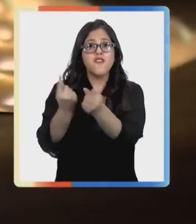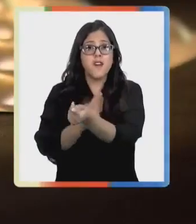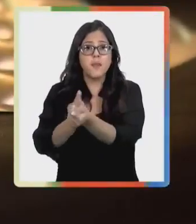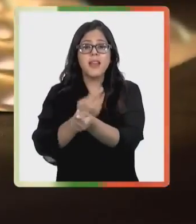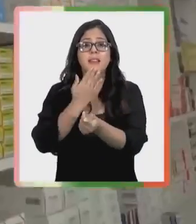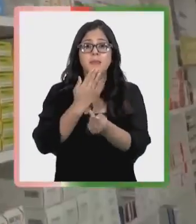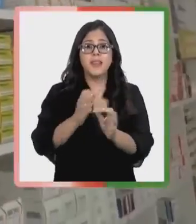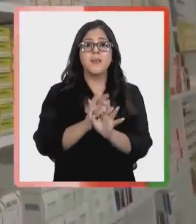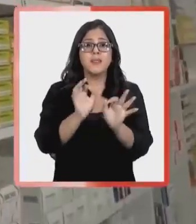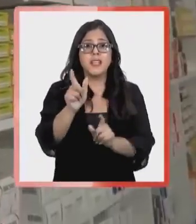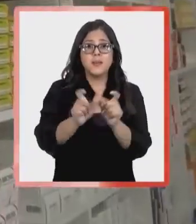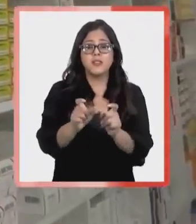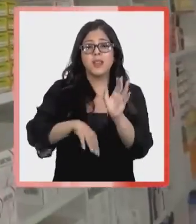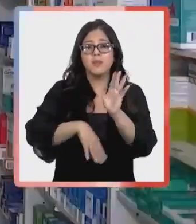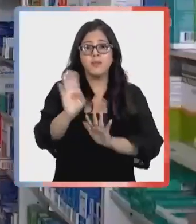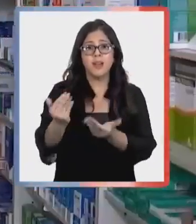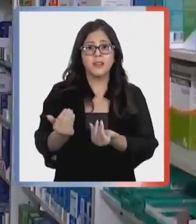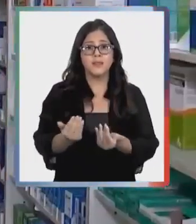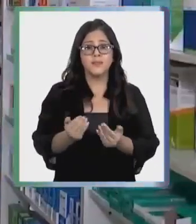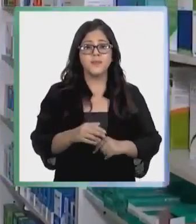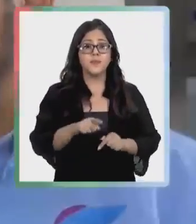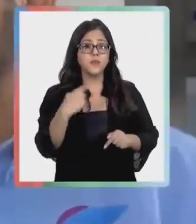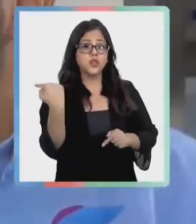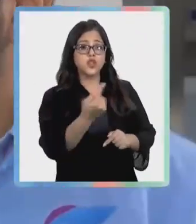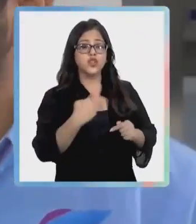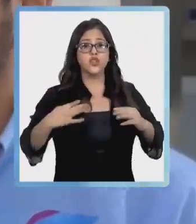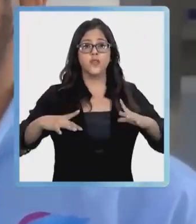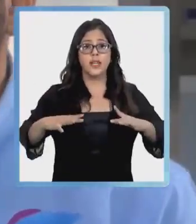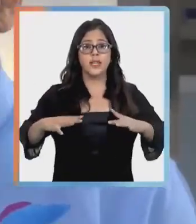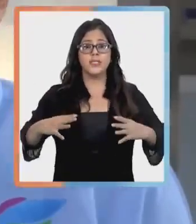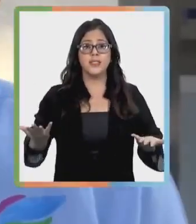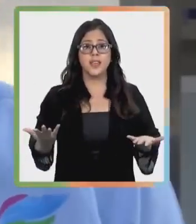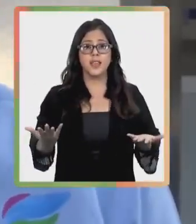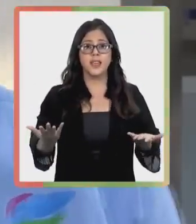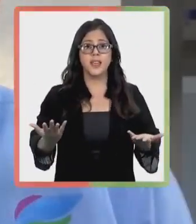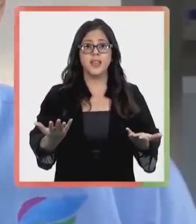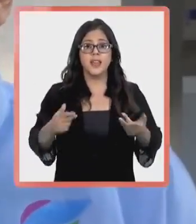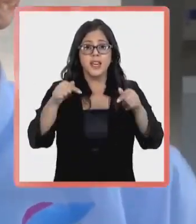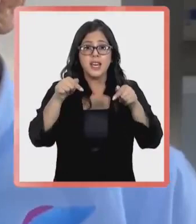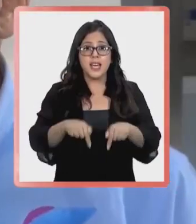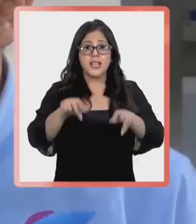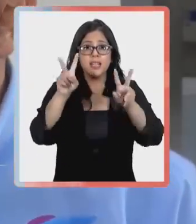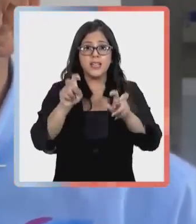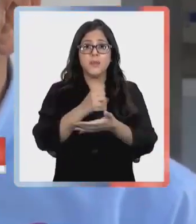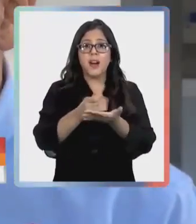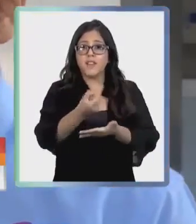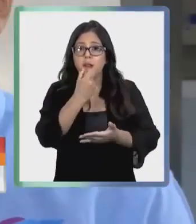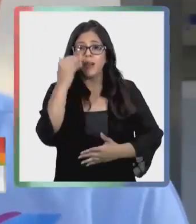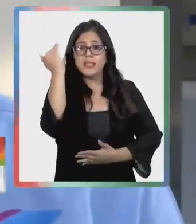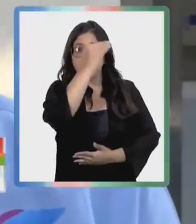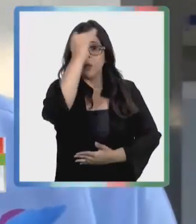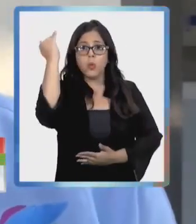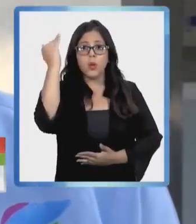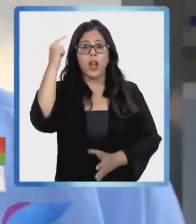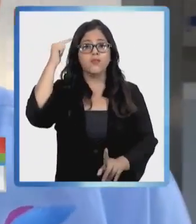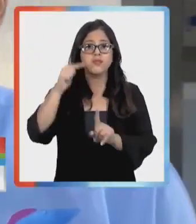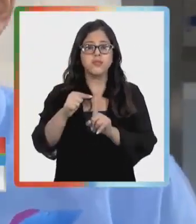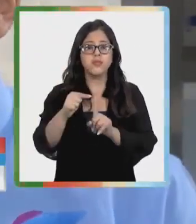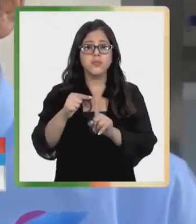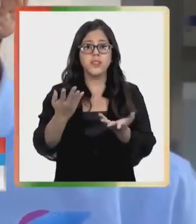especialmente a quienes más lo necesitan. Estamos felices porque sentimos que esta iniciativa, la farmacia popular,